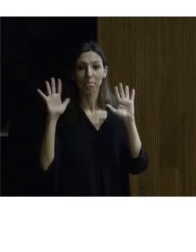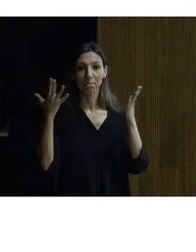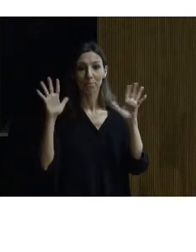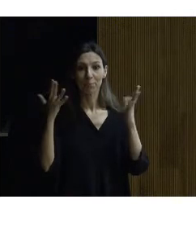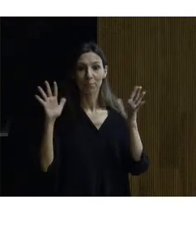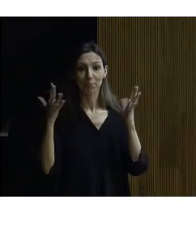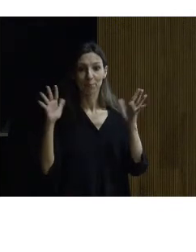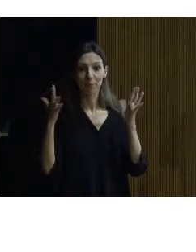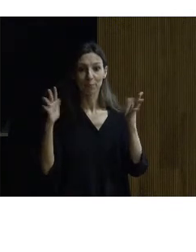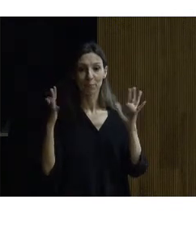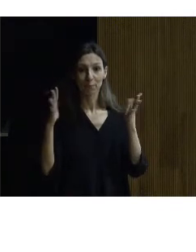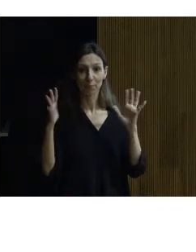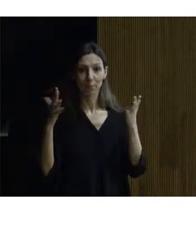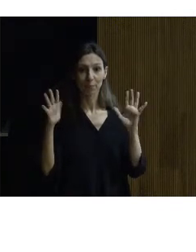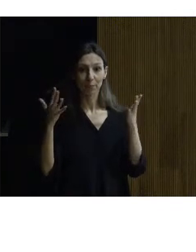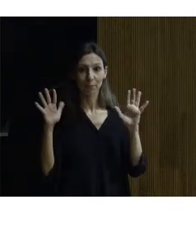aplausos